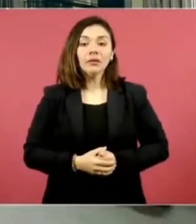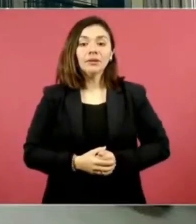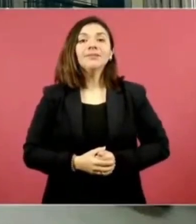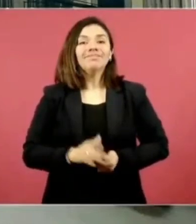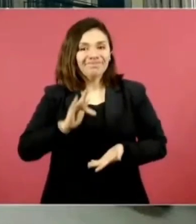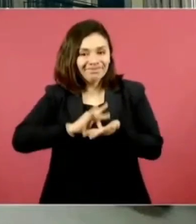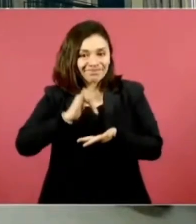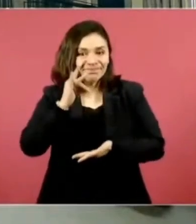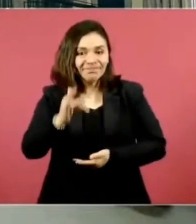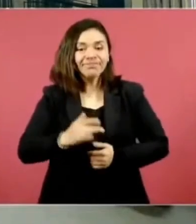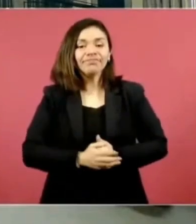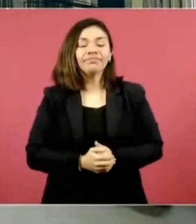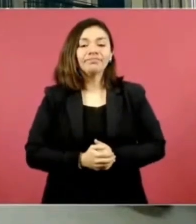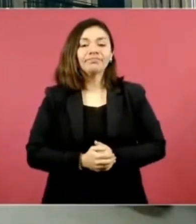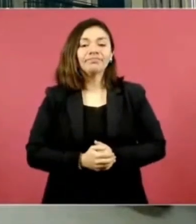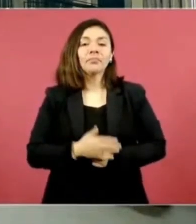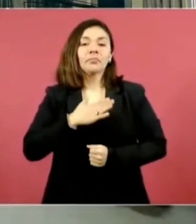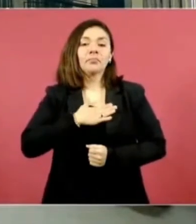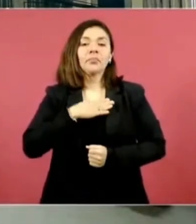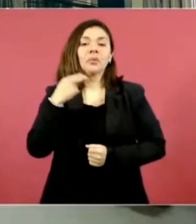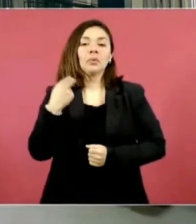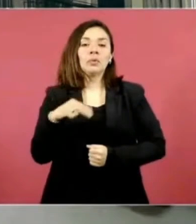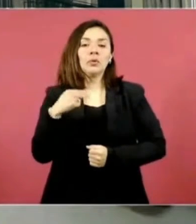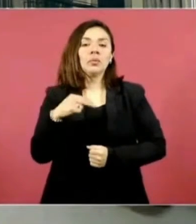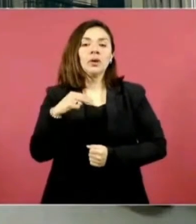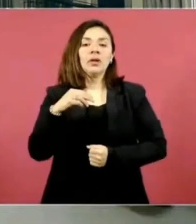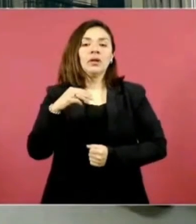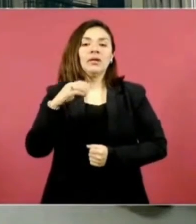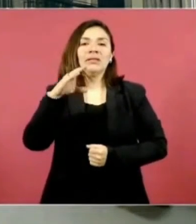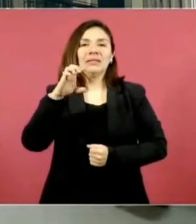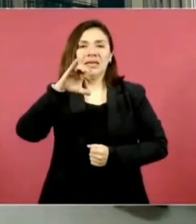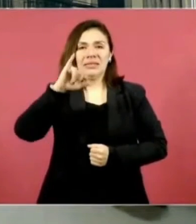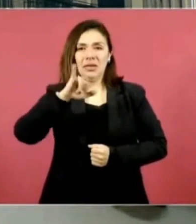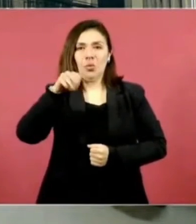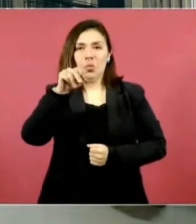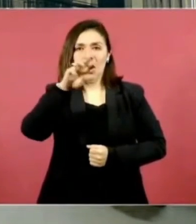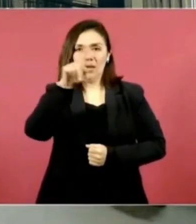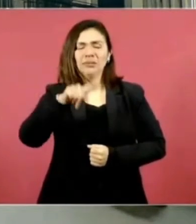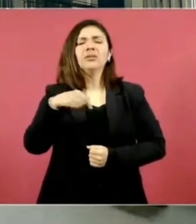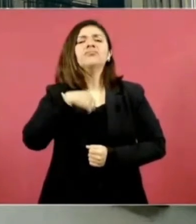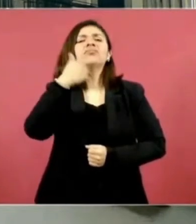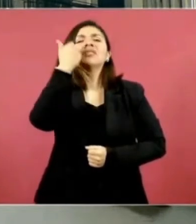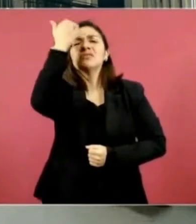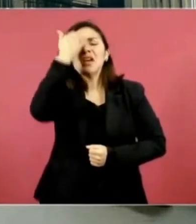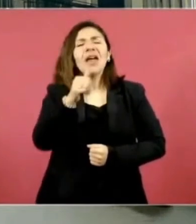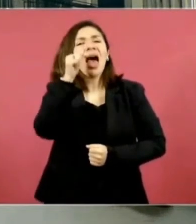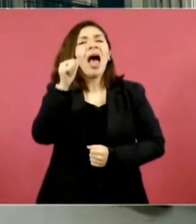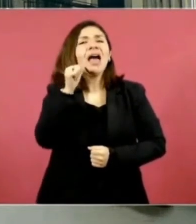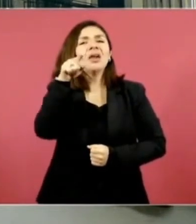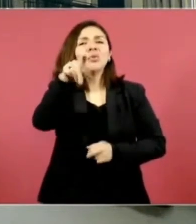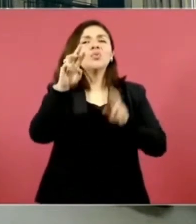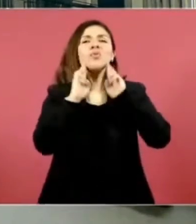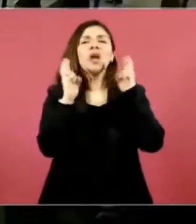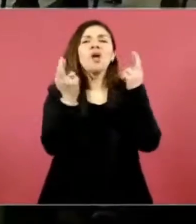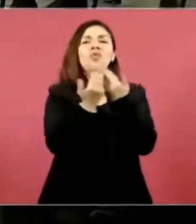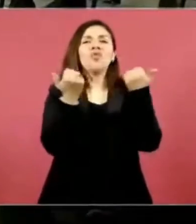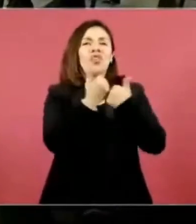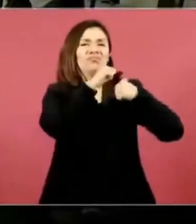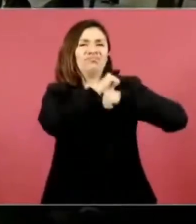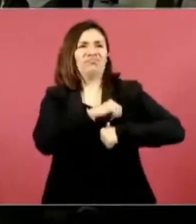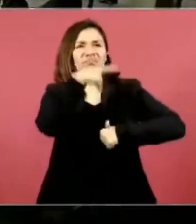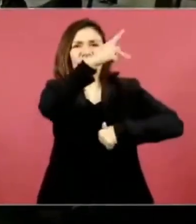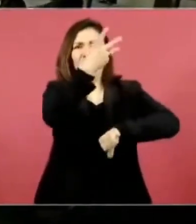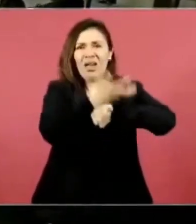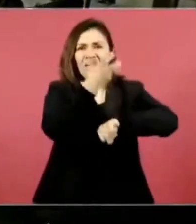Gracias, Presidente. Celsin Juárez de Cilina MX. Presidente, saber sobre los acuerdos a los que llegó ayer en su reunión con los funcionarios de Estados